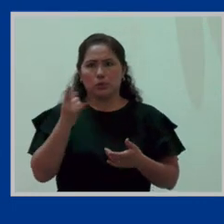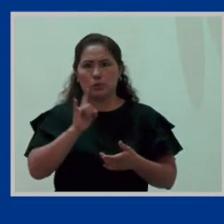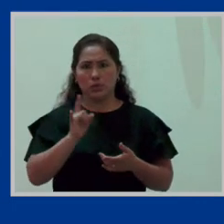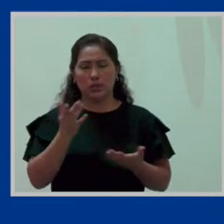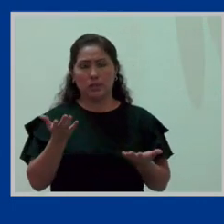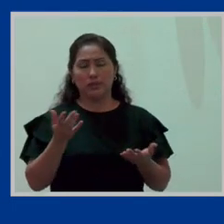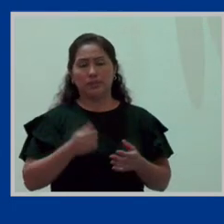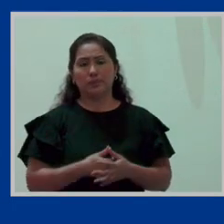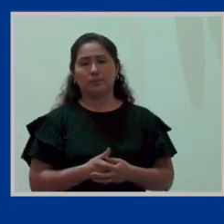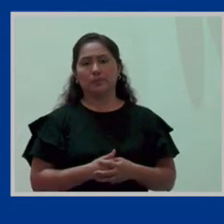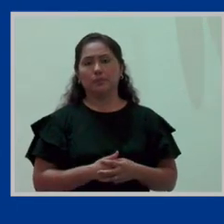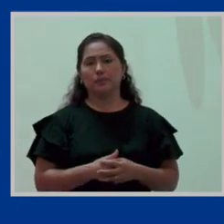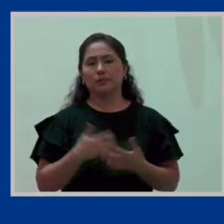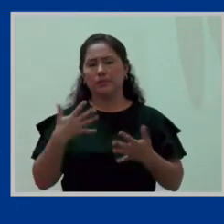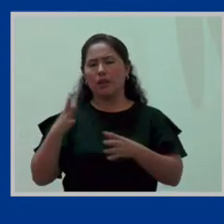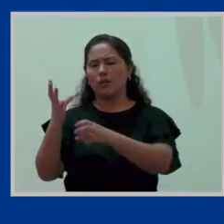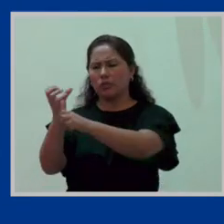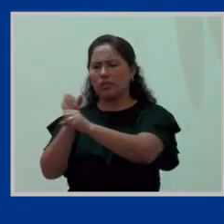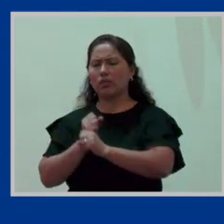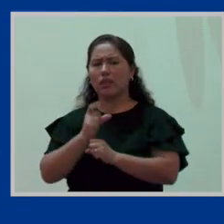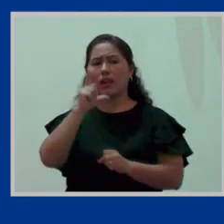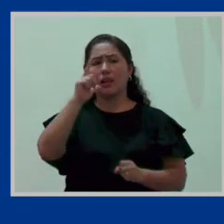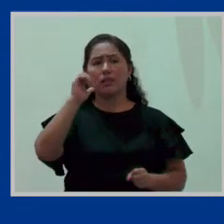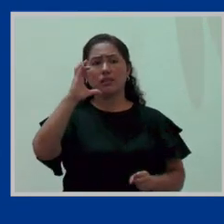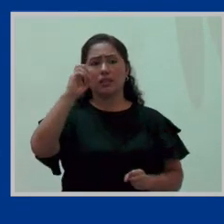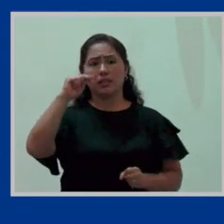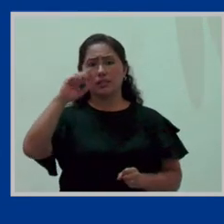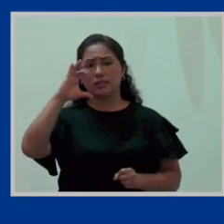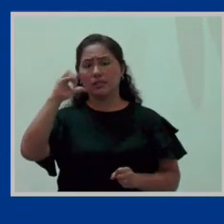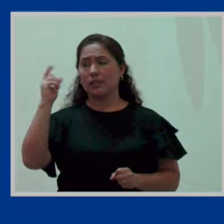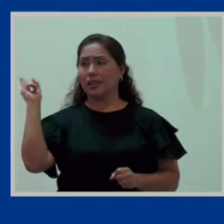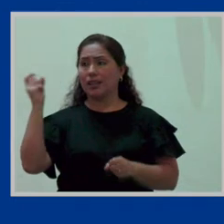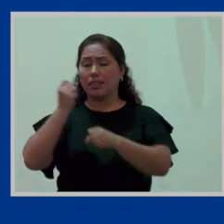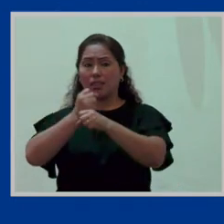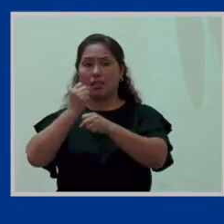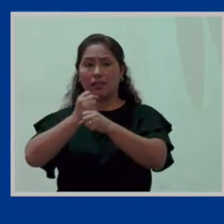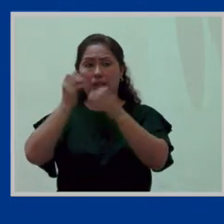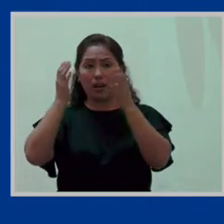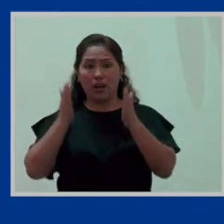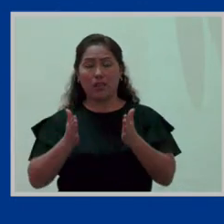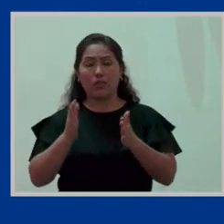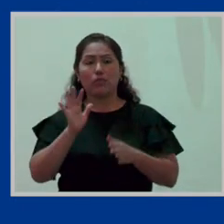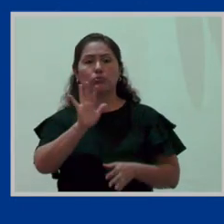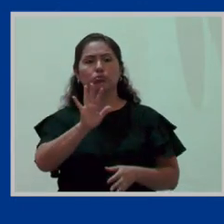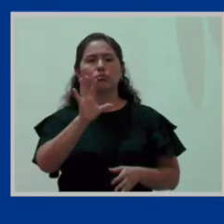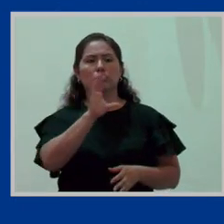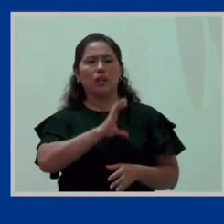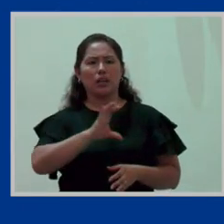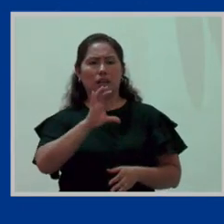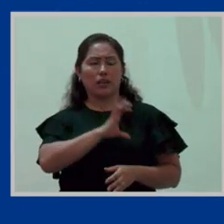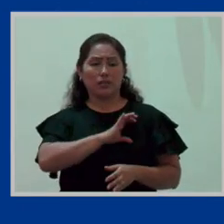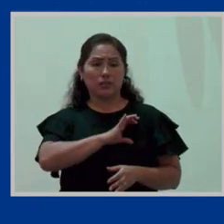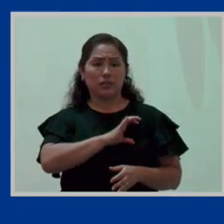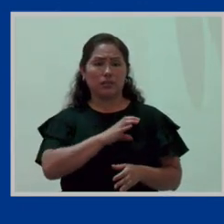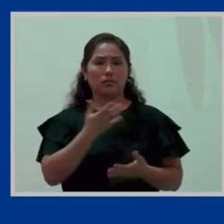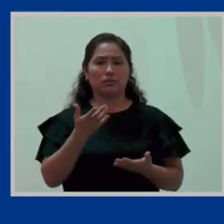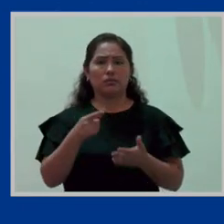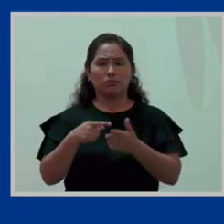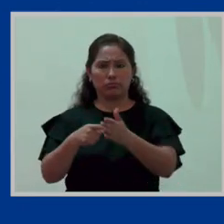La licencia obtenida por los trabajadores sobre esta materia también es de carácter irrenunciable. ¿Bien?